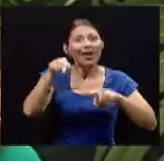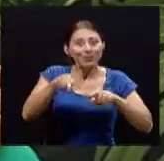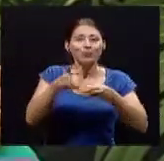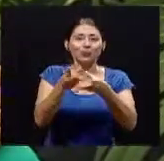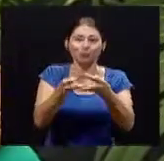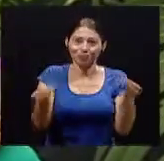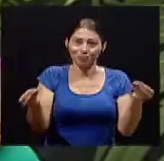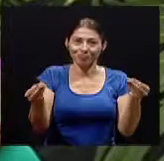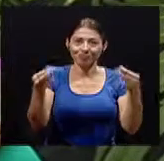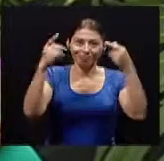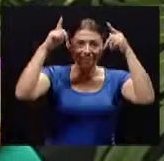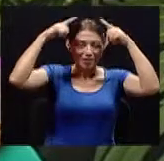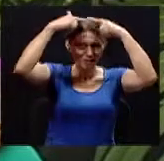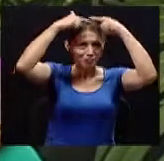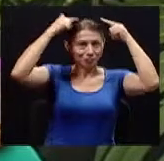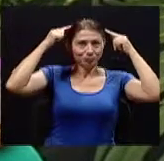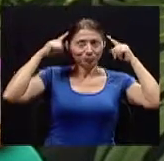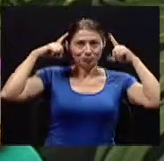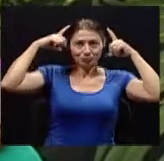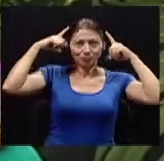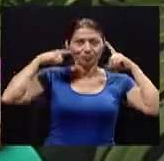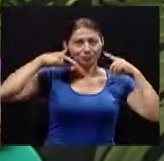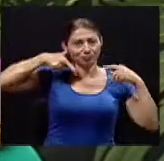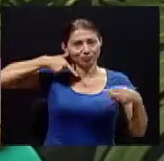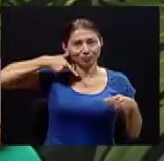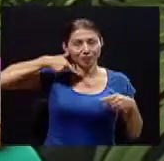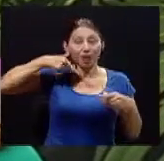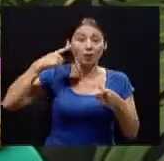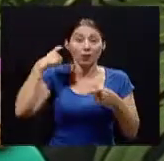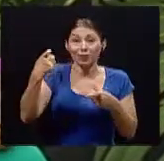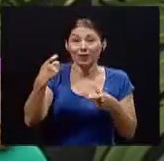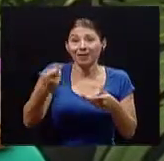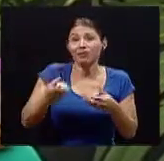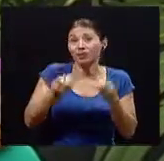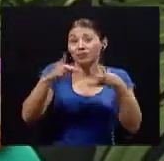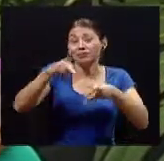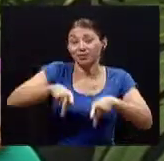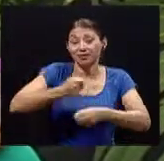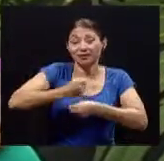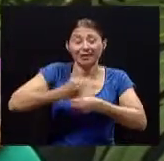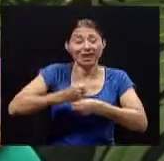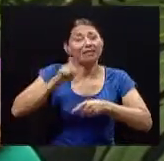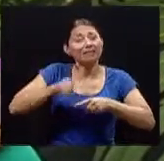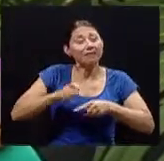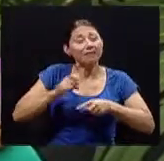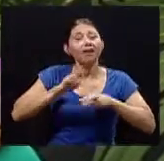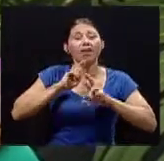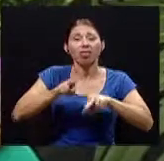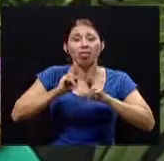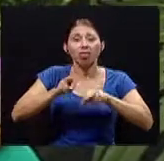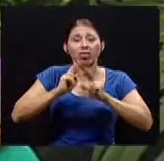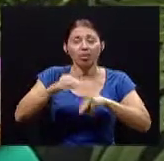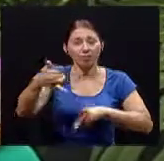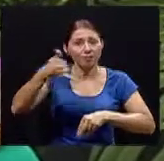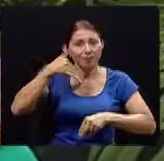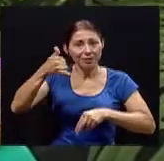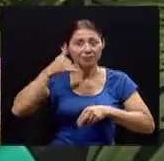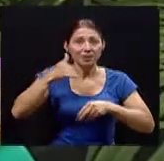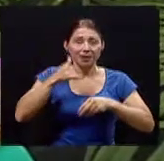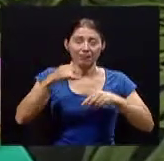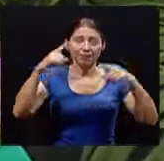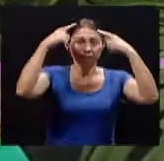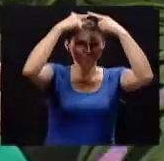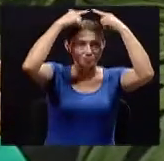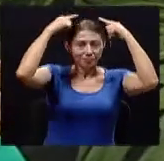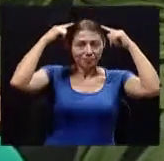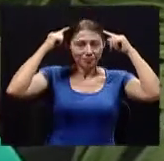pensar en que la tecnología tiene además el medio para resolver algunos de los problemas que ya a través del